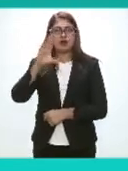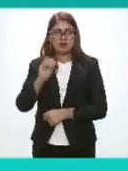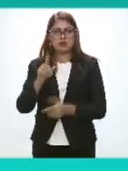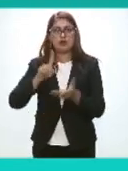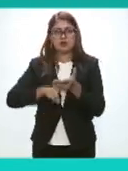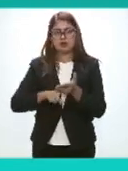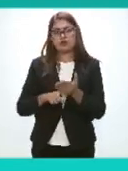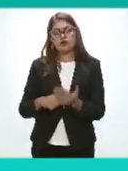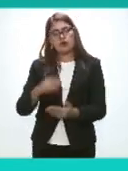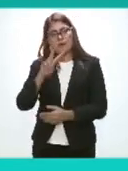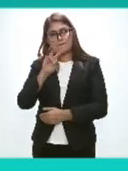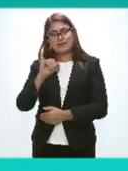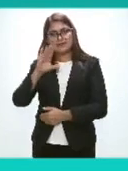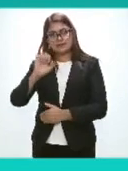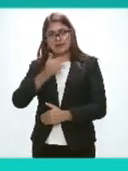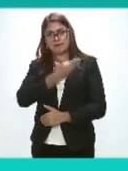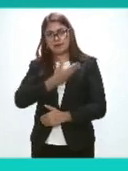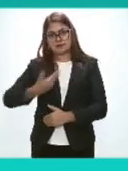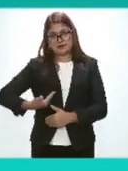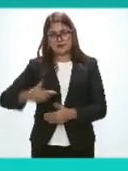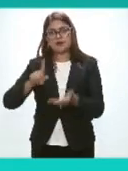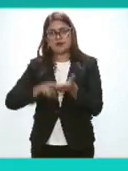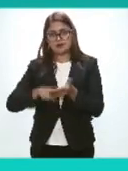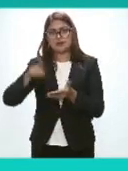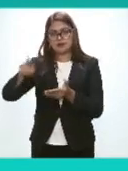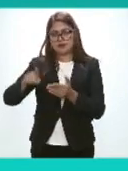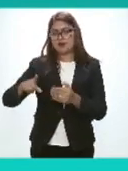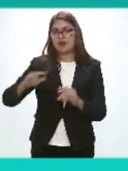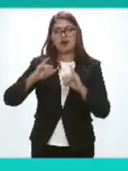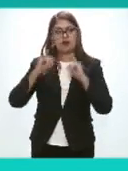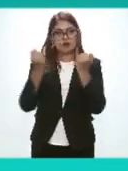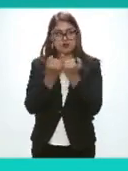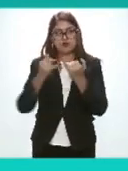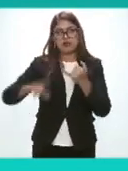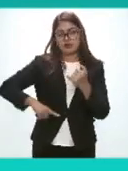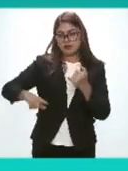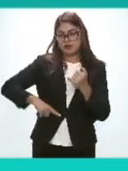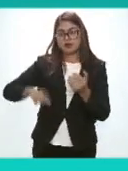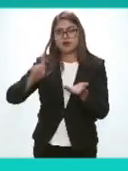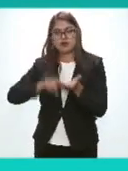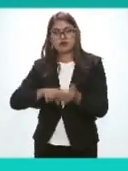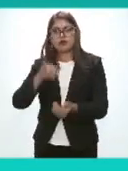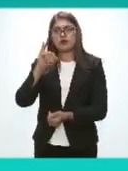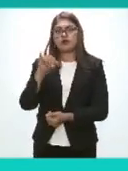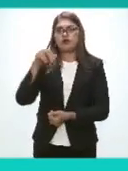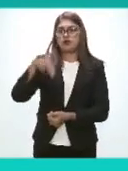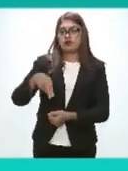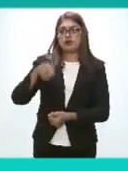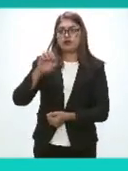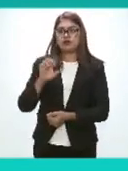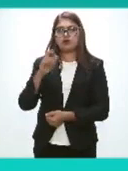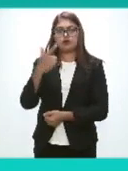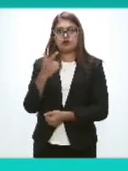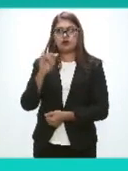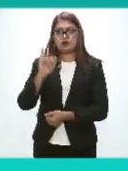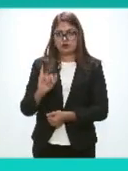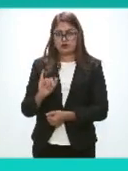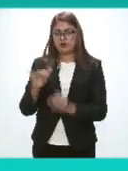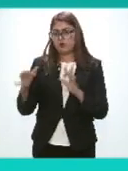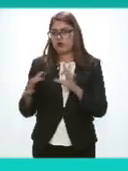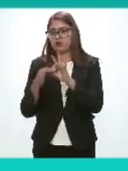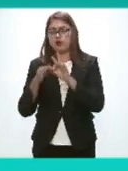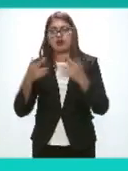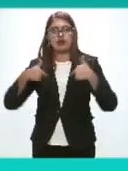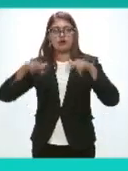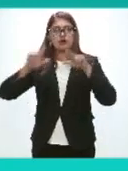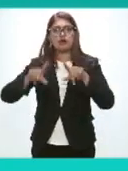de la Junta de Gobierno Del Instituto Nacional de Estadística y Geografía Con la representación